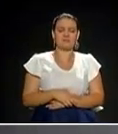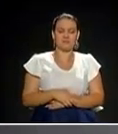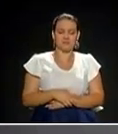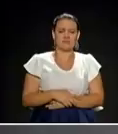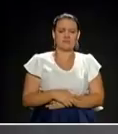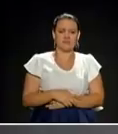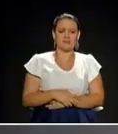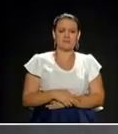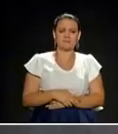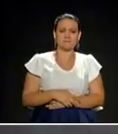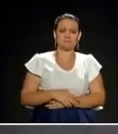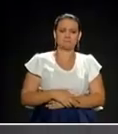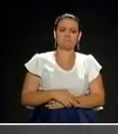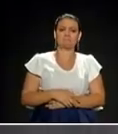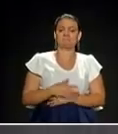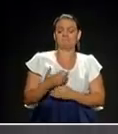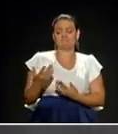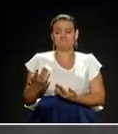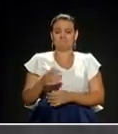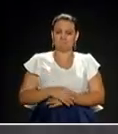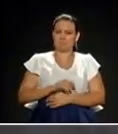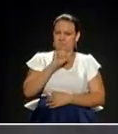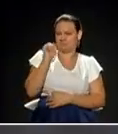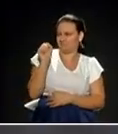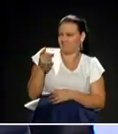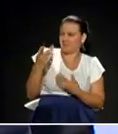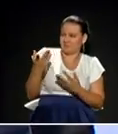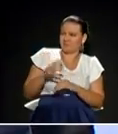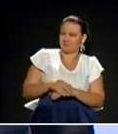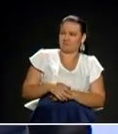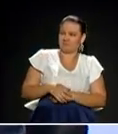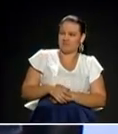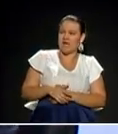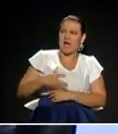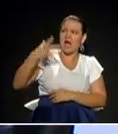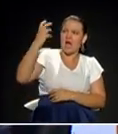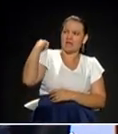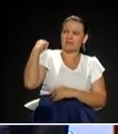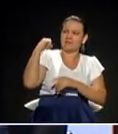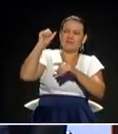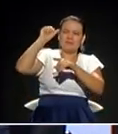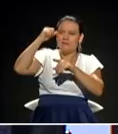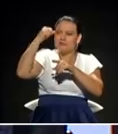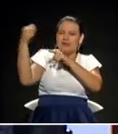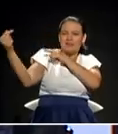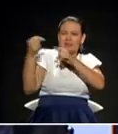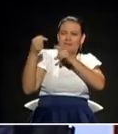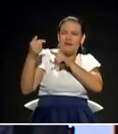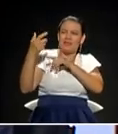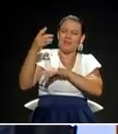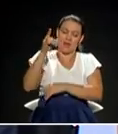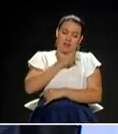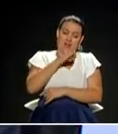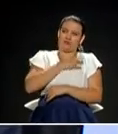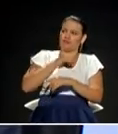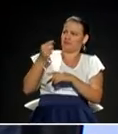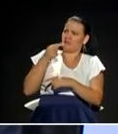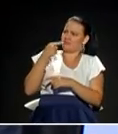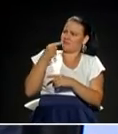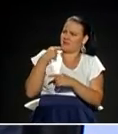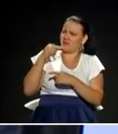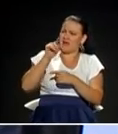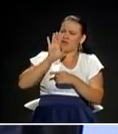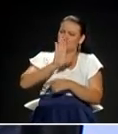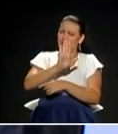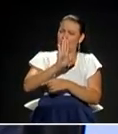Daniel, yo te repito una pregunta que te hice en una universidad que hubo un debate porque planteabas que ibas a cambiar el currículo de las